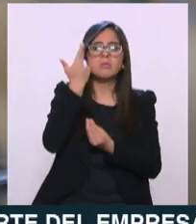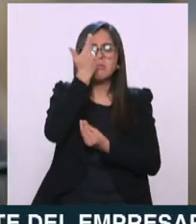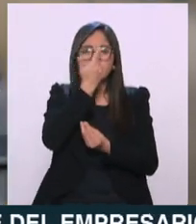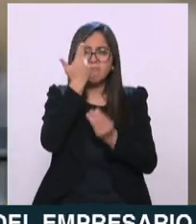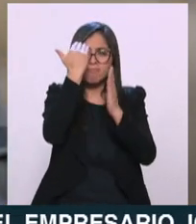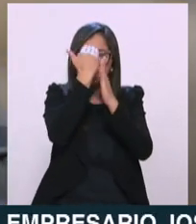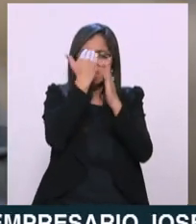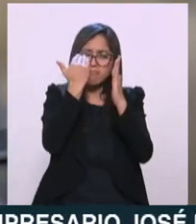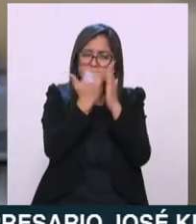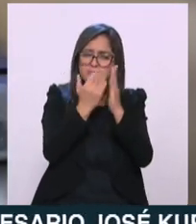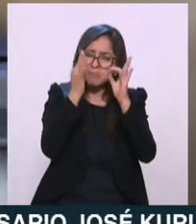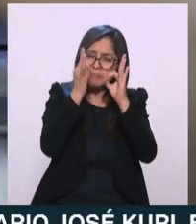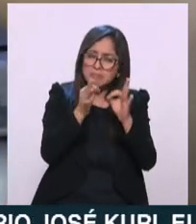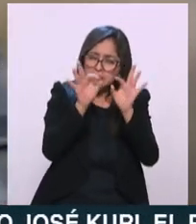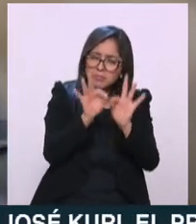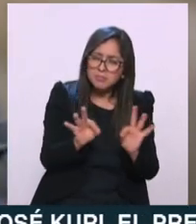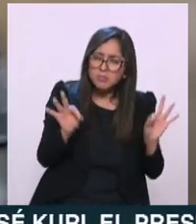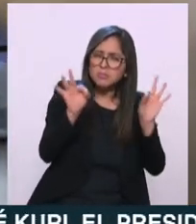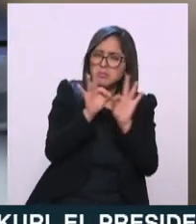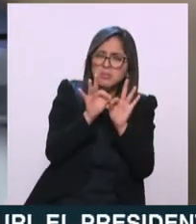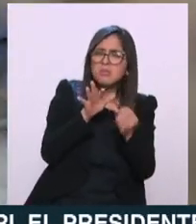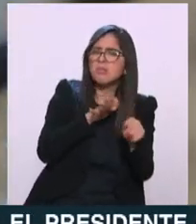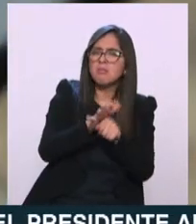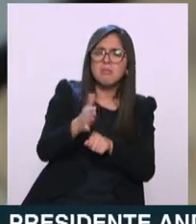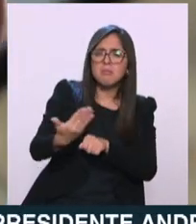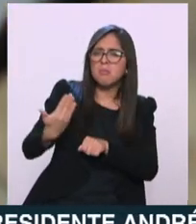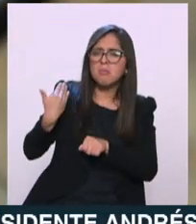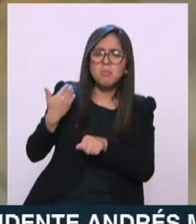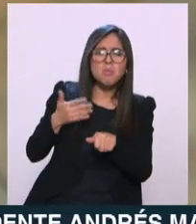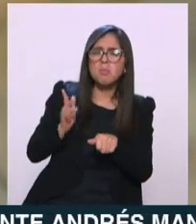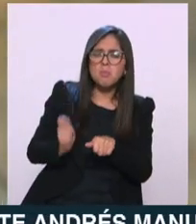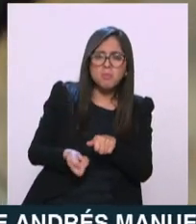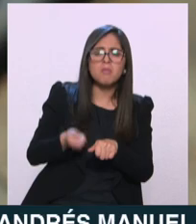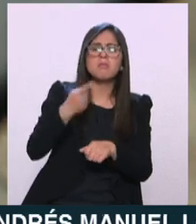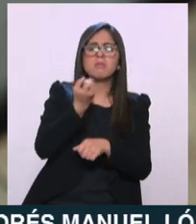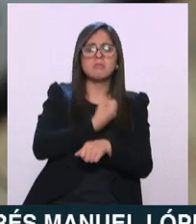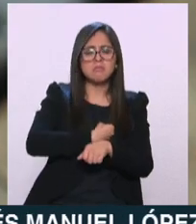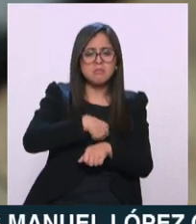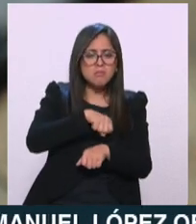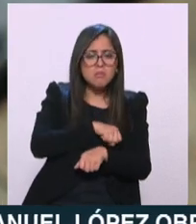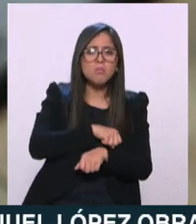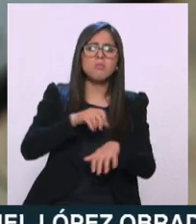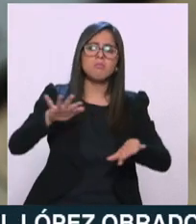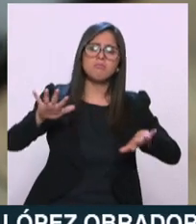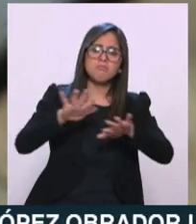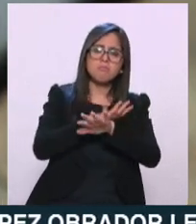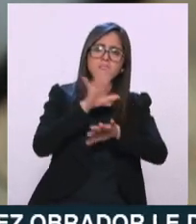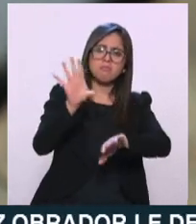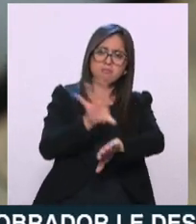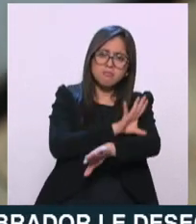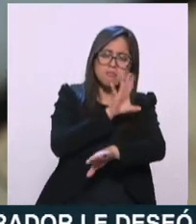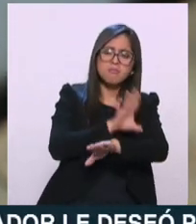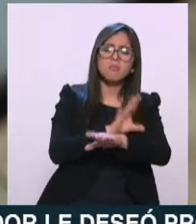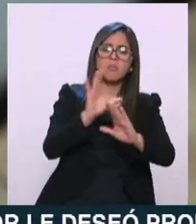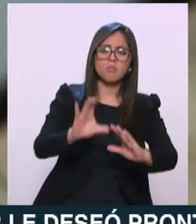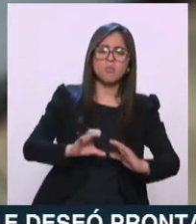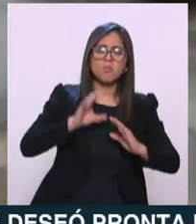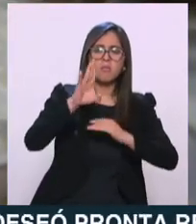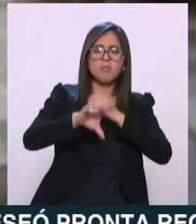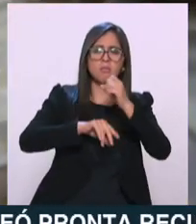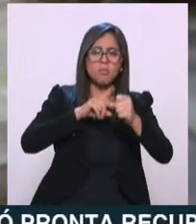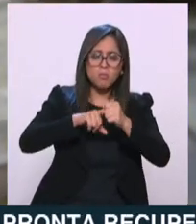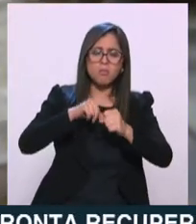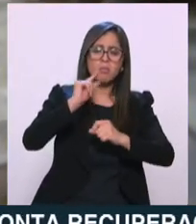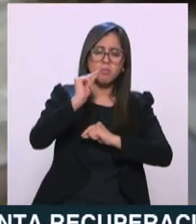prioridades. ¿Qué ramos hemos focalizado ya? Salud, por ejemplo, transición energética, cuestiones ambientales. Poco a poco